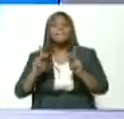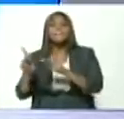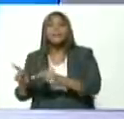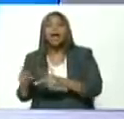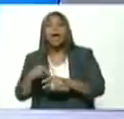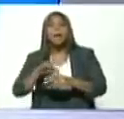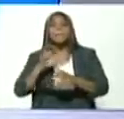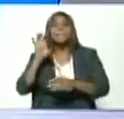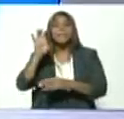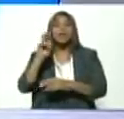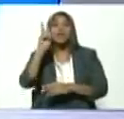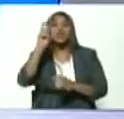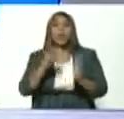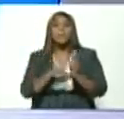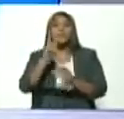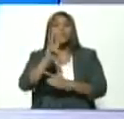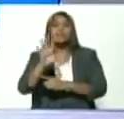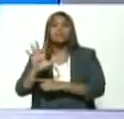veinticinco